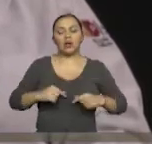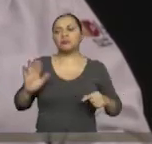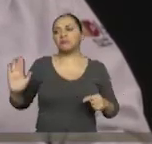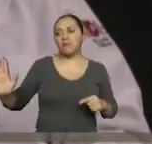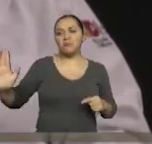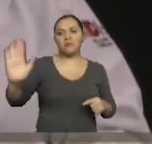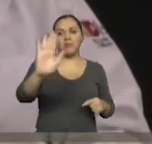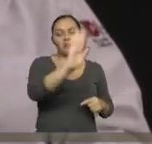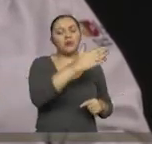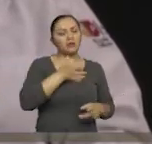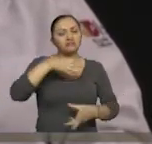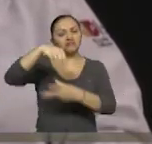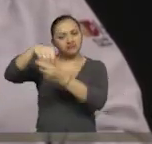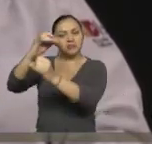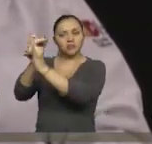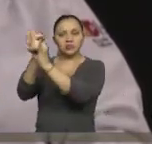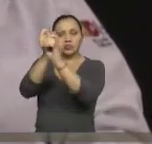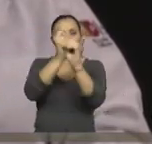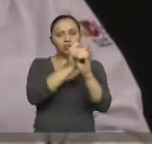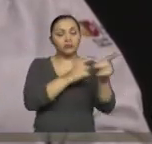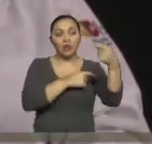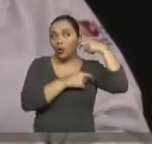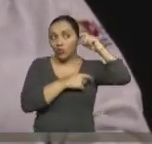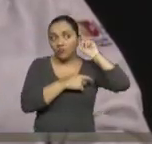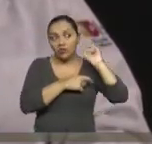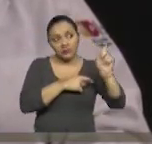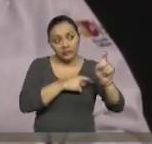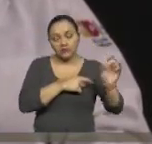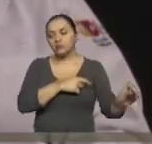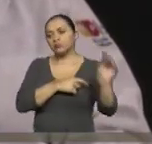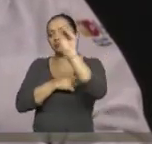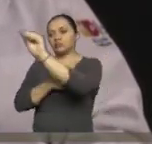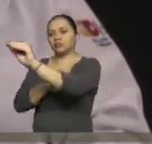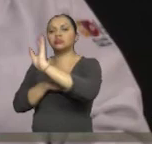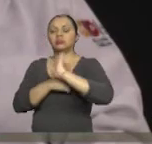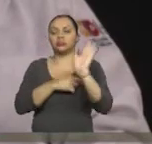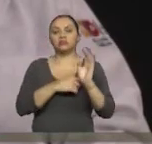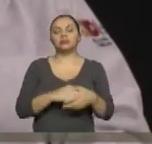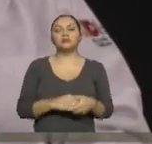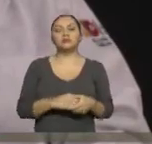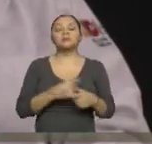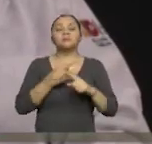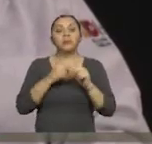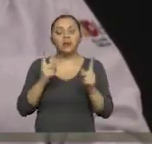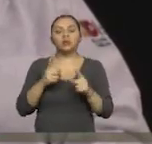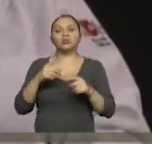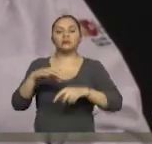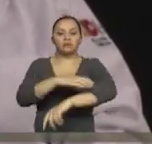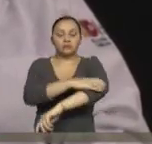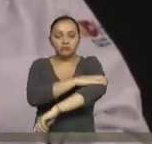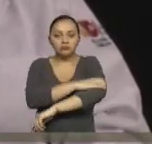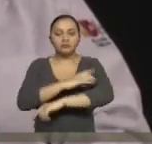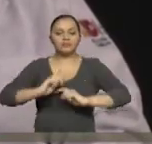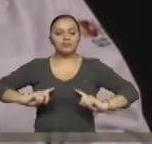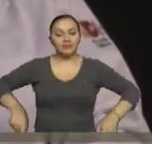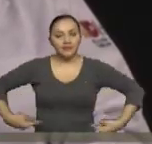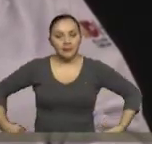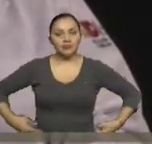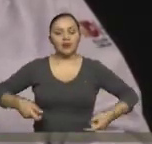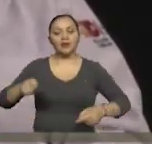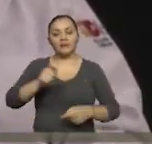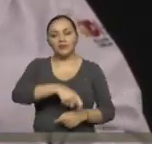que son las instituciones que están encargadas de prescribir lo que son audífonos, pero ayudas técnicas como sillas de ruedas,